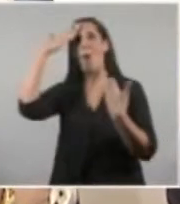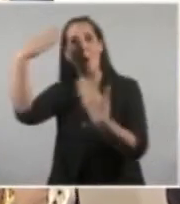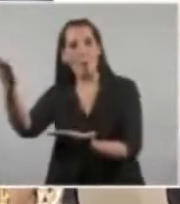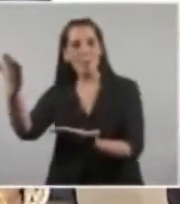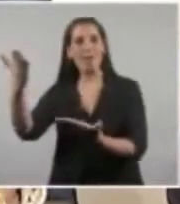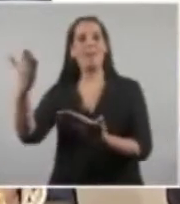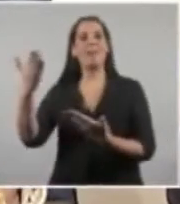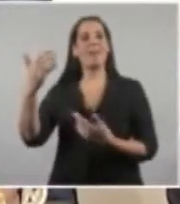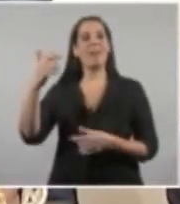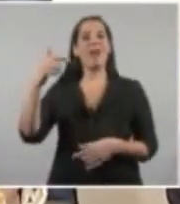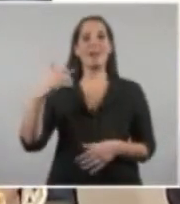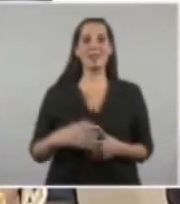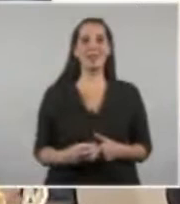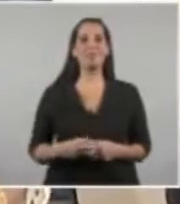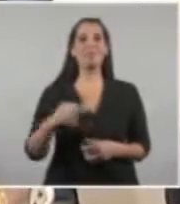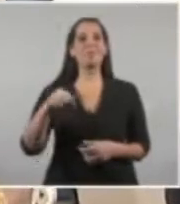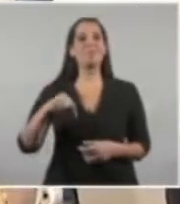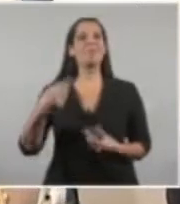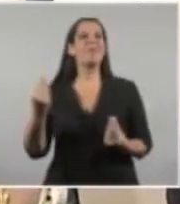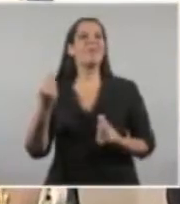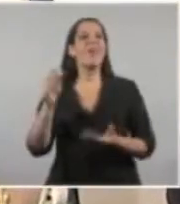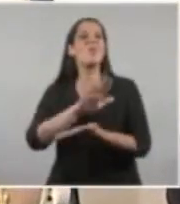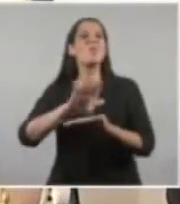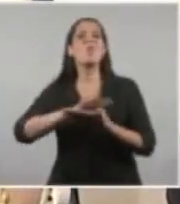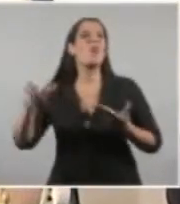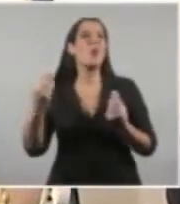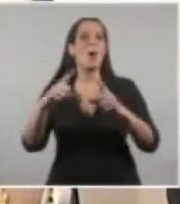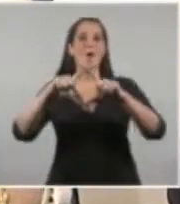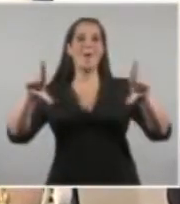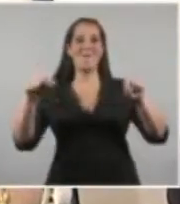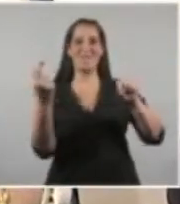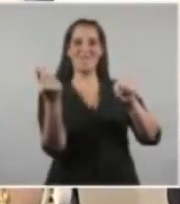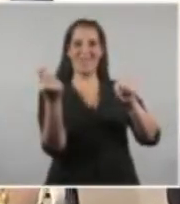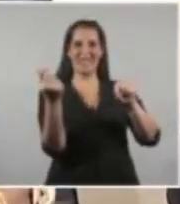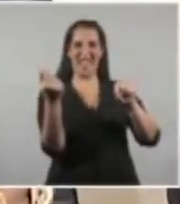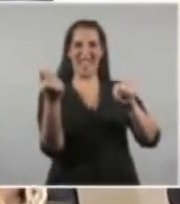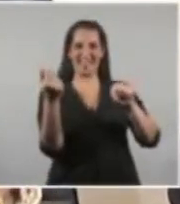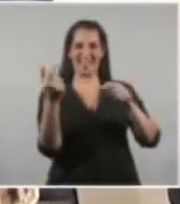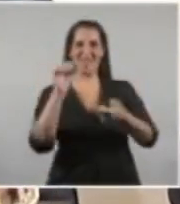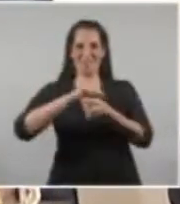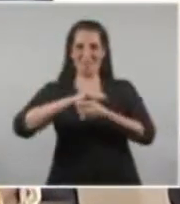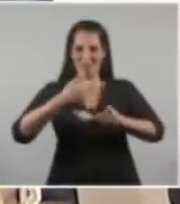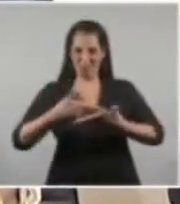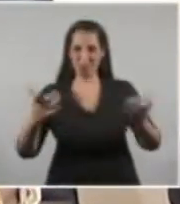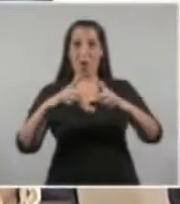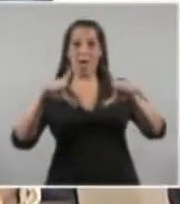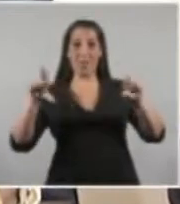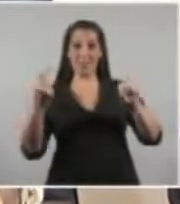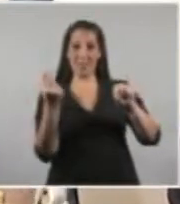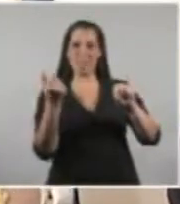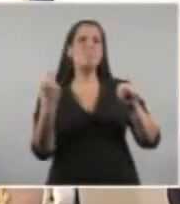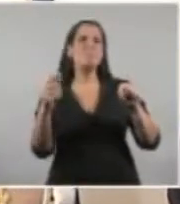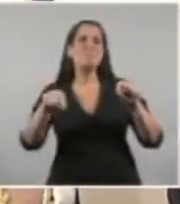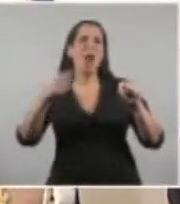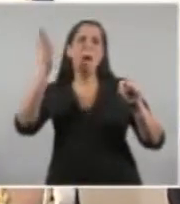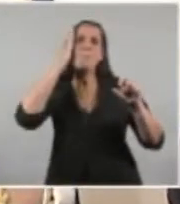emisión de este billete conmemorativo que refleja la tragedia, pero